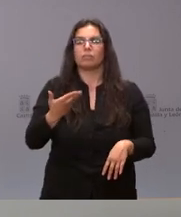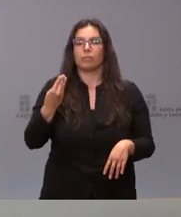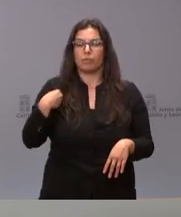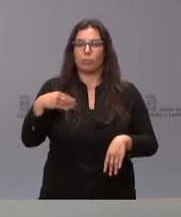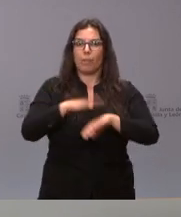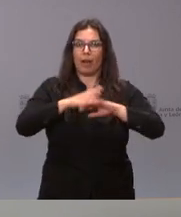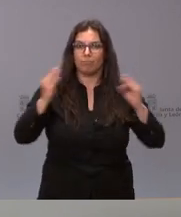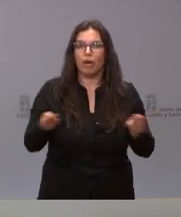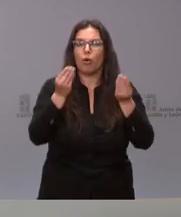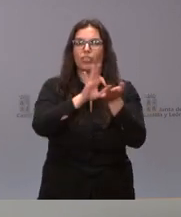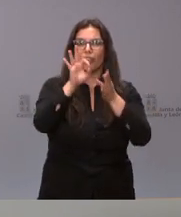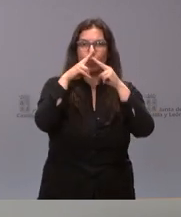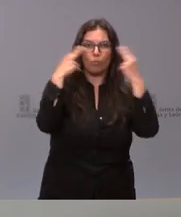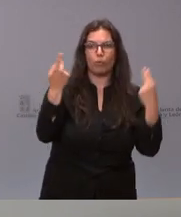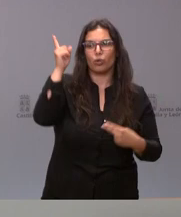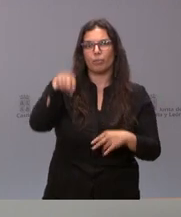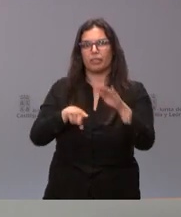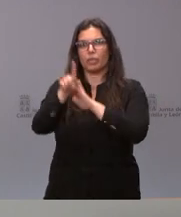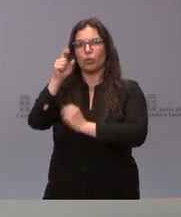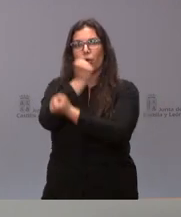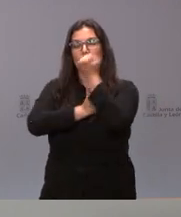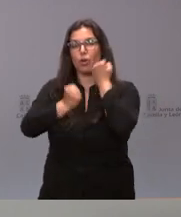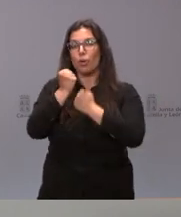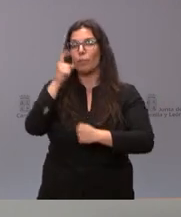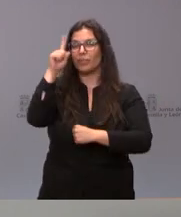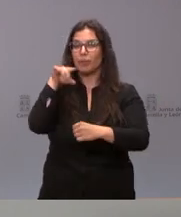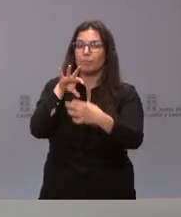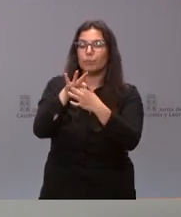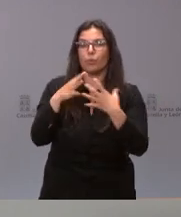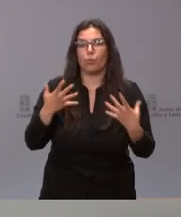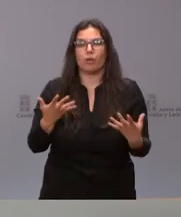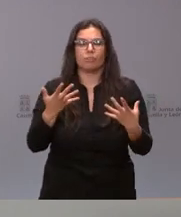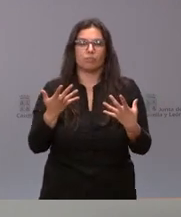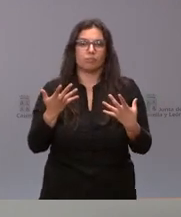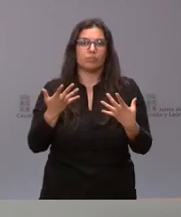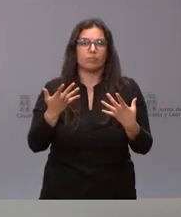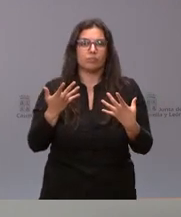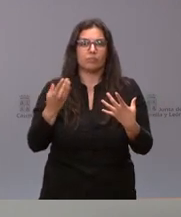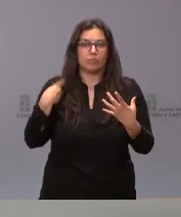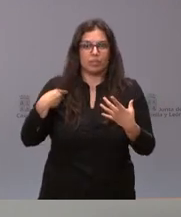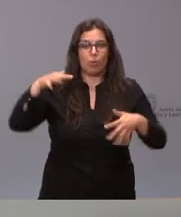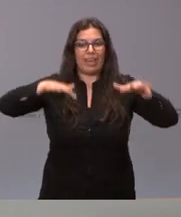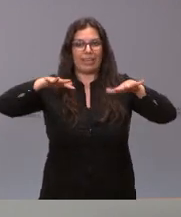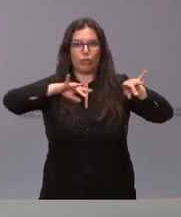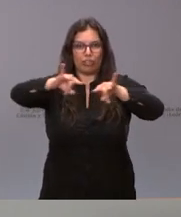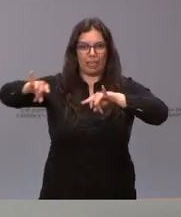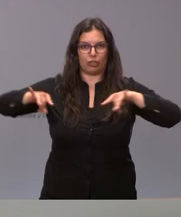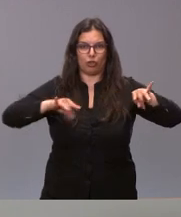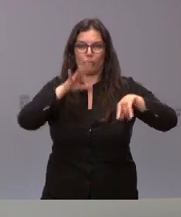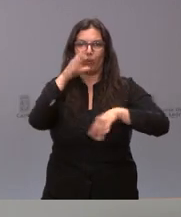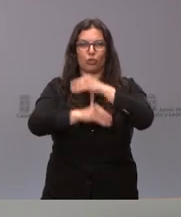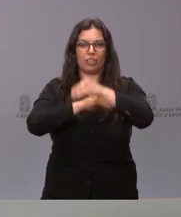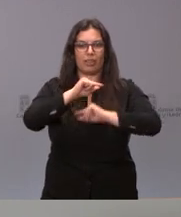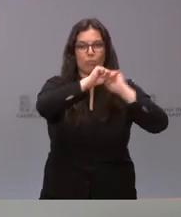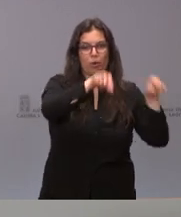públicos y desde el punto de vista del desarrollo económico, pero tienen que ver también con el equilibrio territorial por cuanto se realizan en